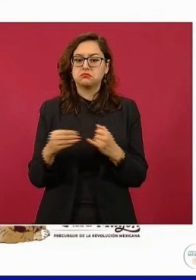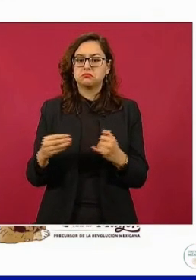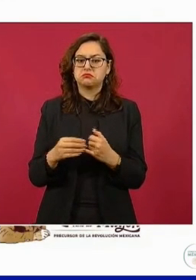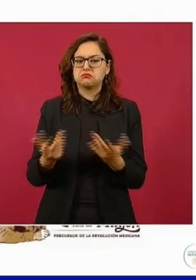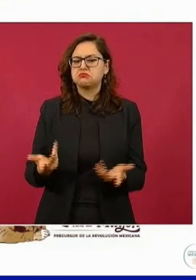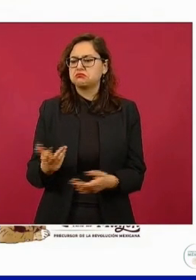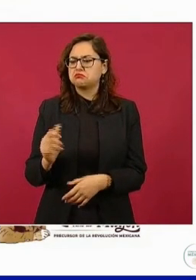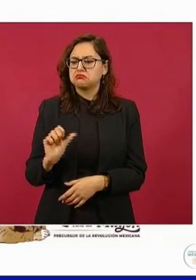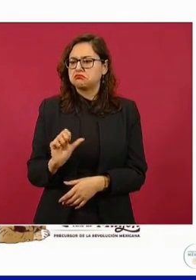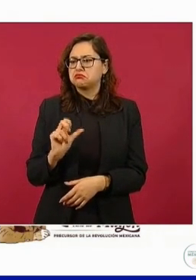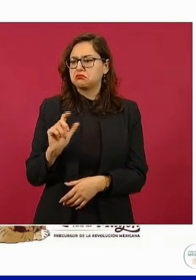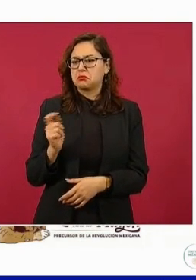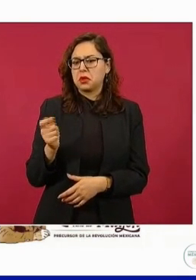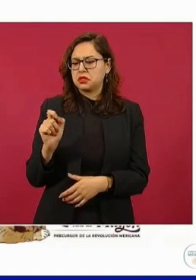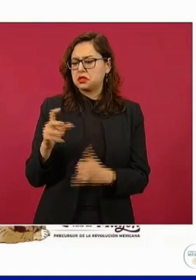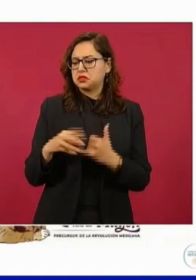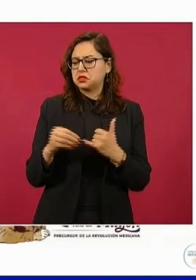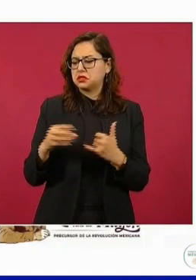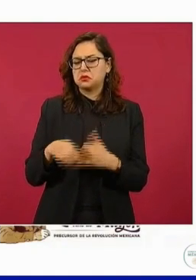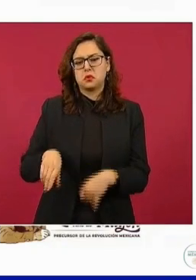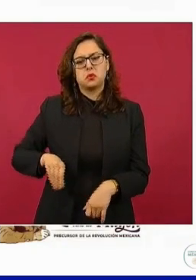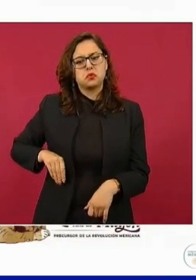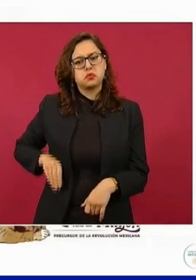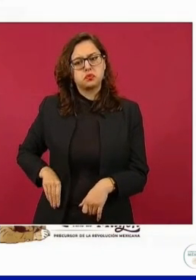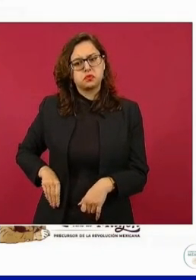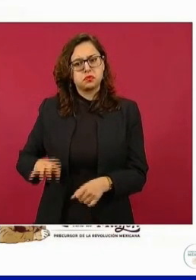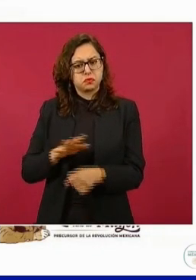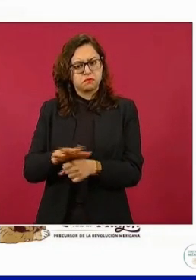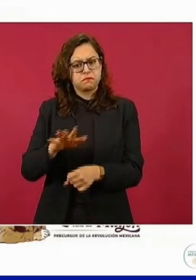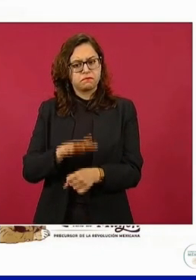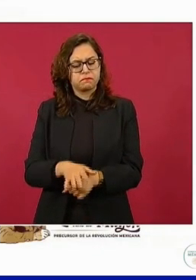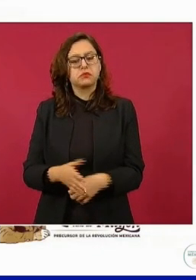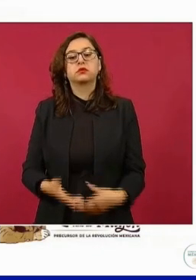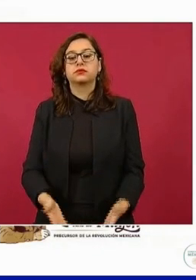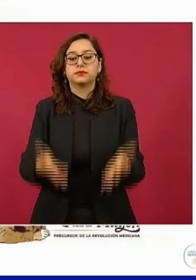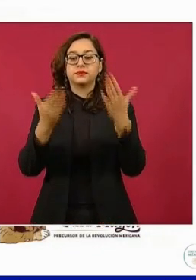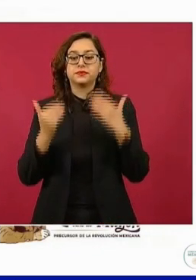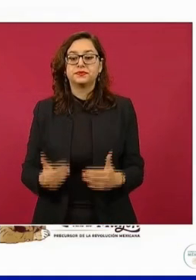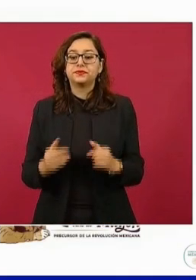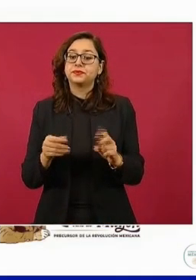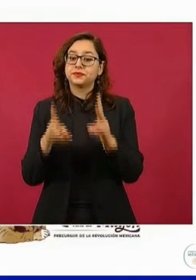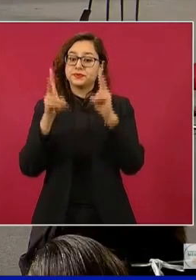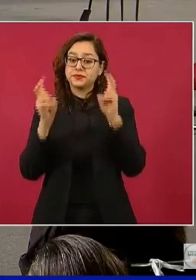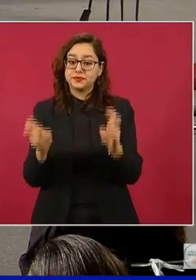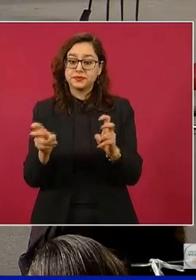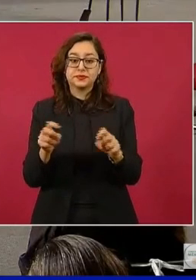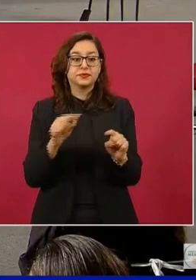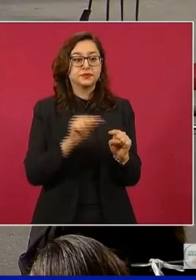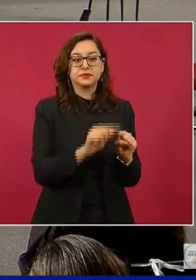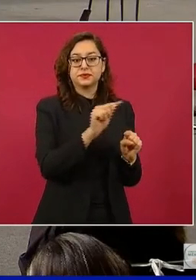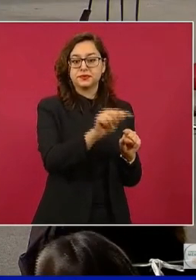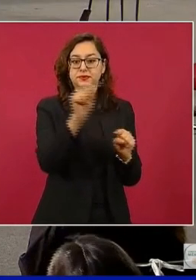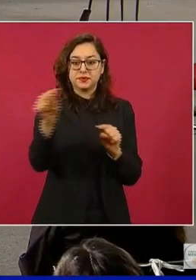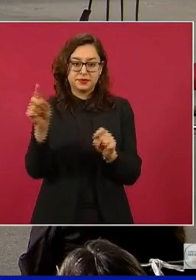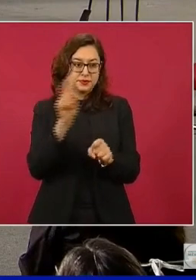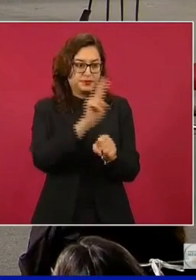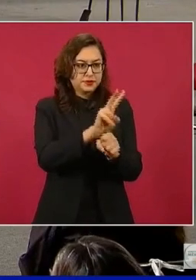centavos. En el tema de verificación tuvimos una semana ajetreada,